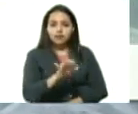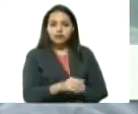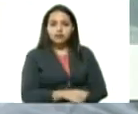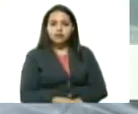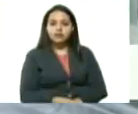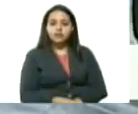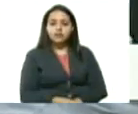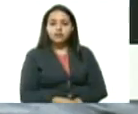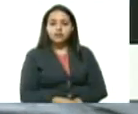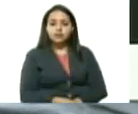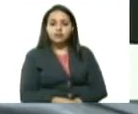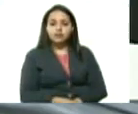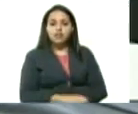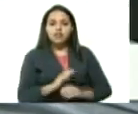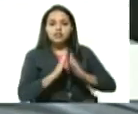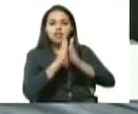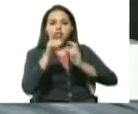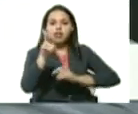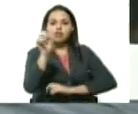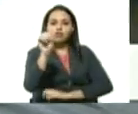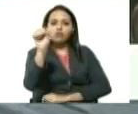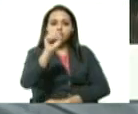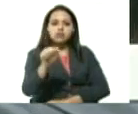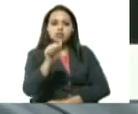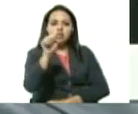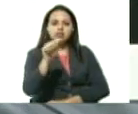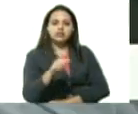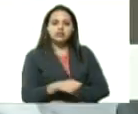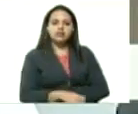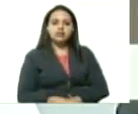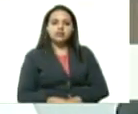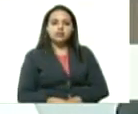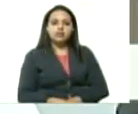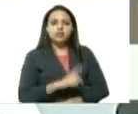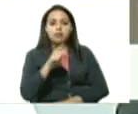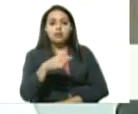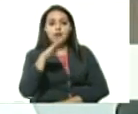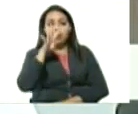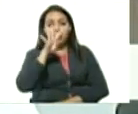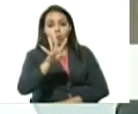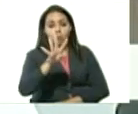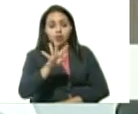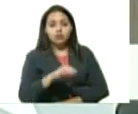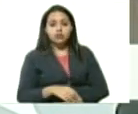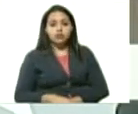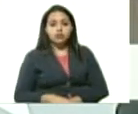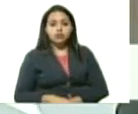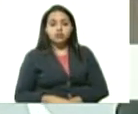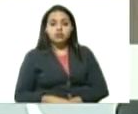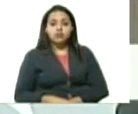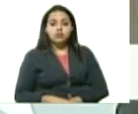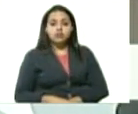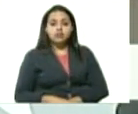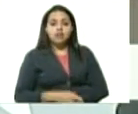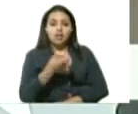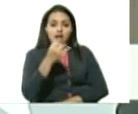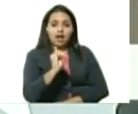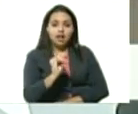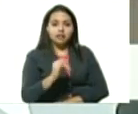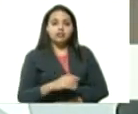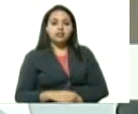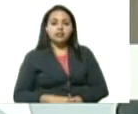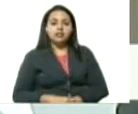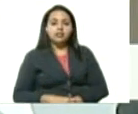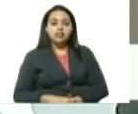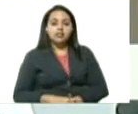están en Santa Rosa en el municipio de Uribarren y cuatro de los casos de los siete están en el municipio